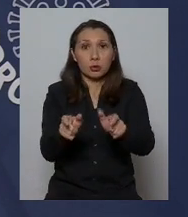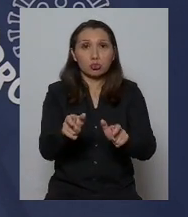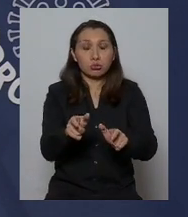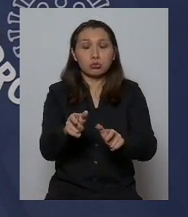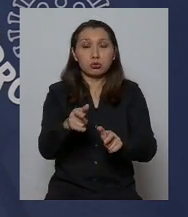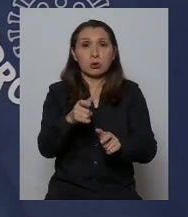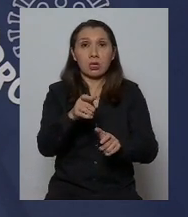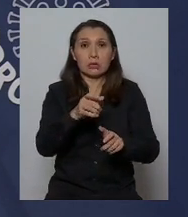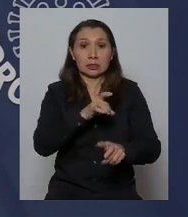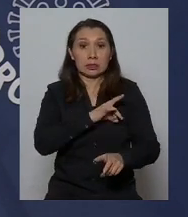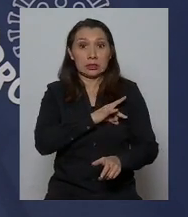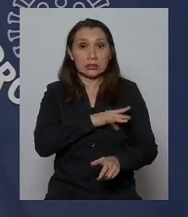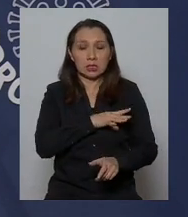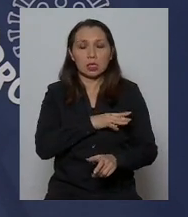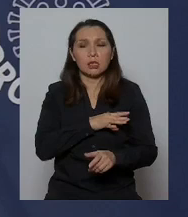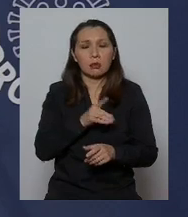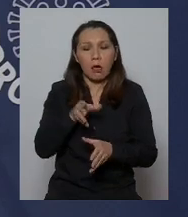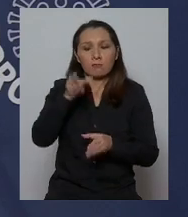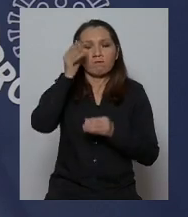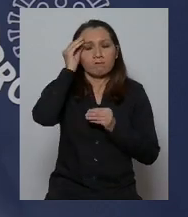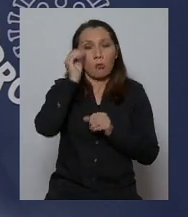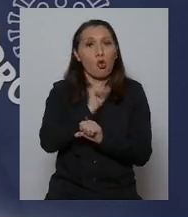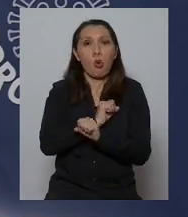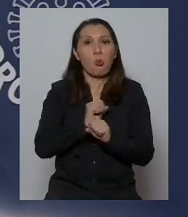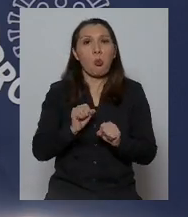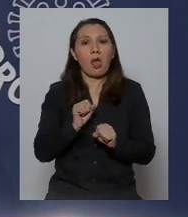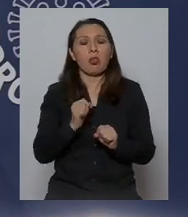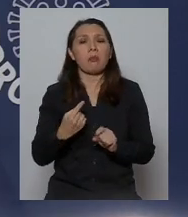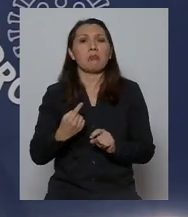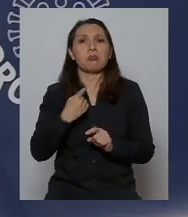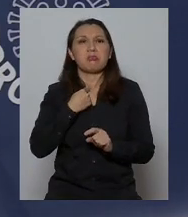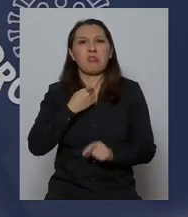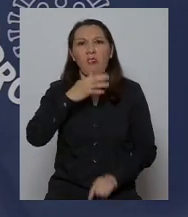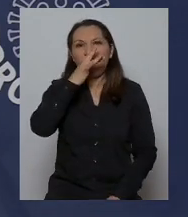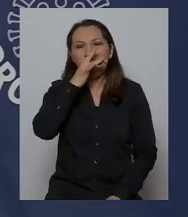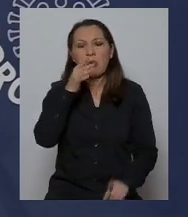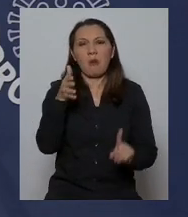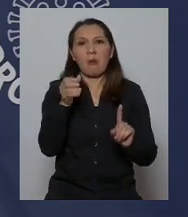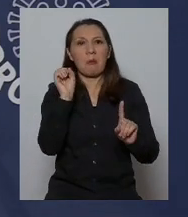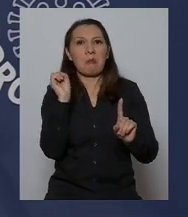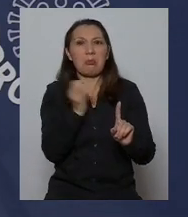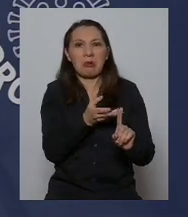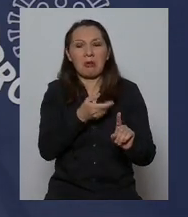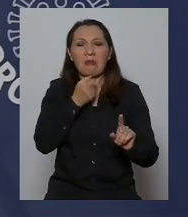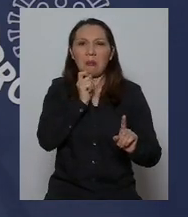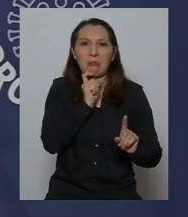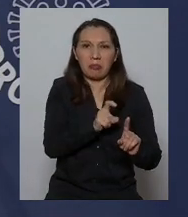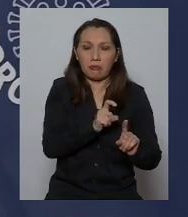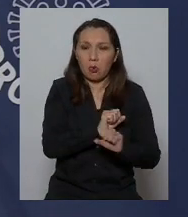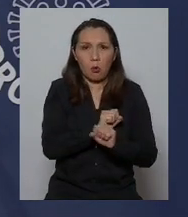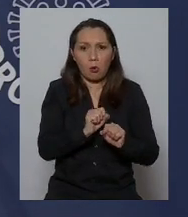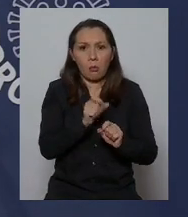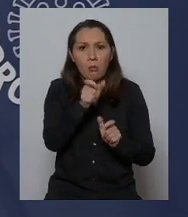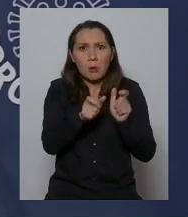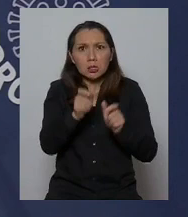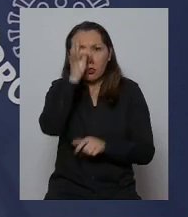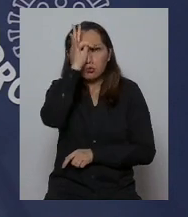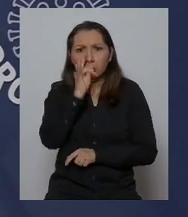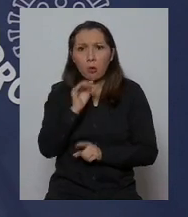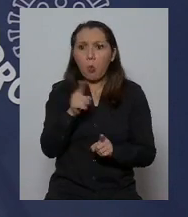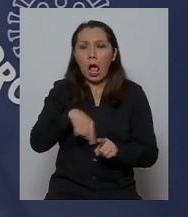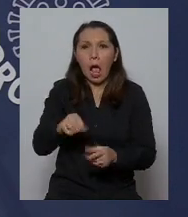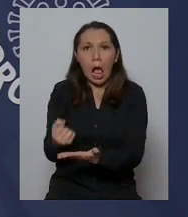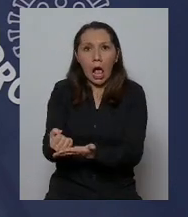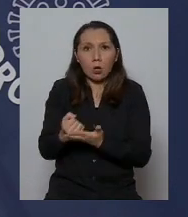ciudadanos de nuestro país ellos no pueden ser víctimas de bullying cuando lo que están haciendo es salvando nuestras